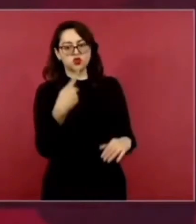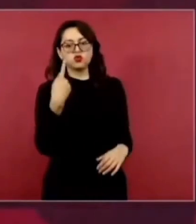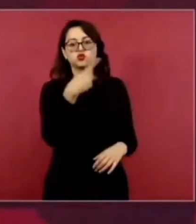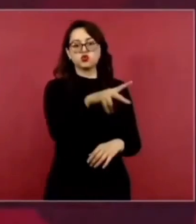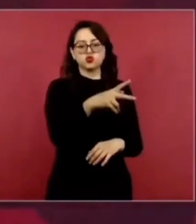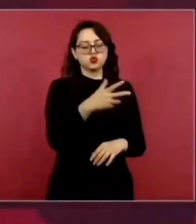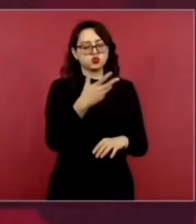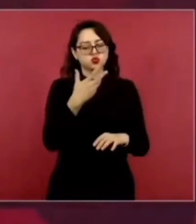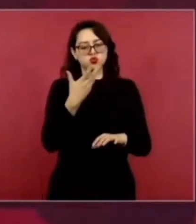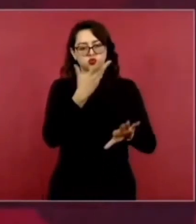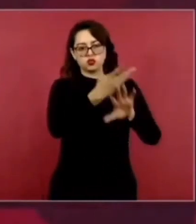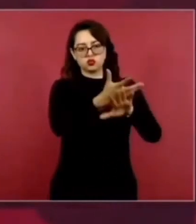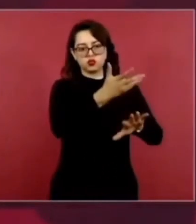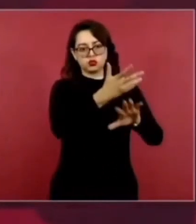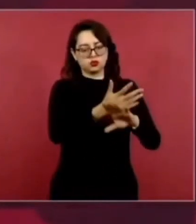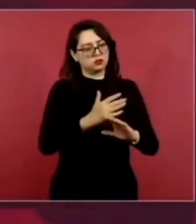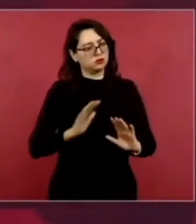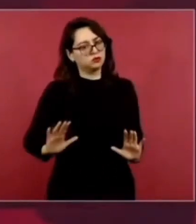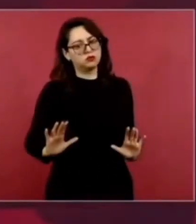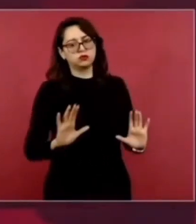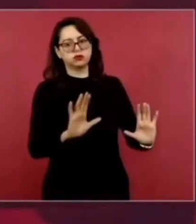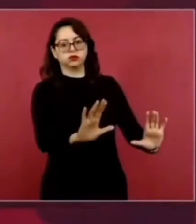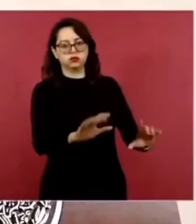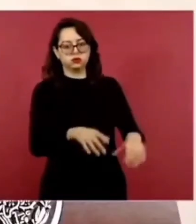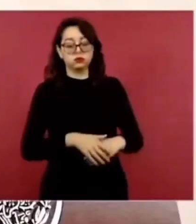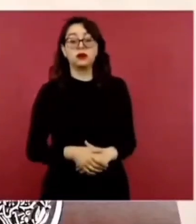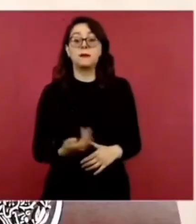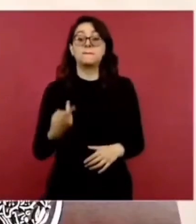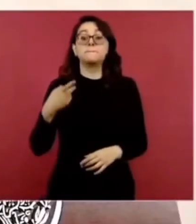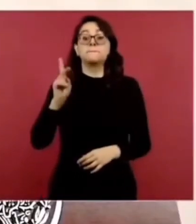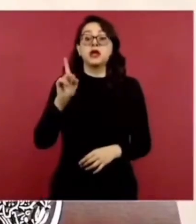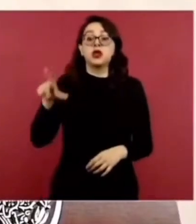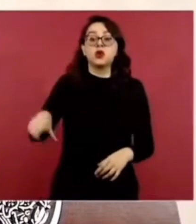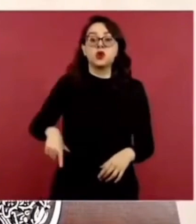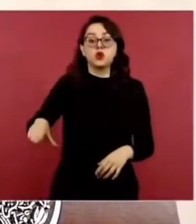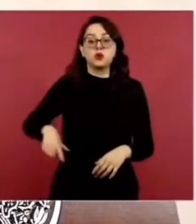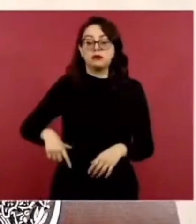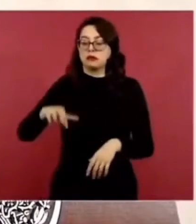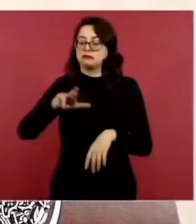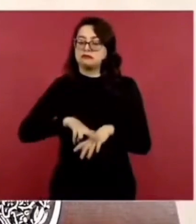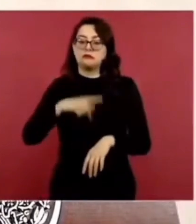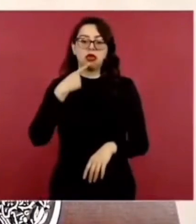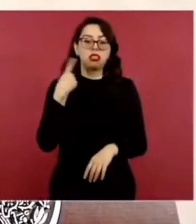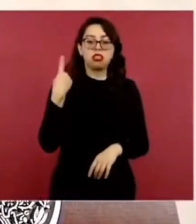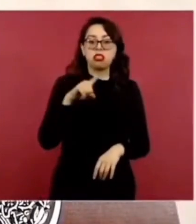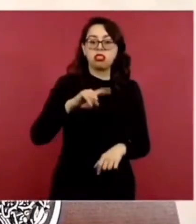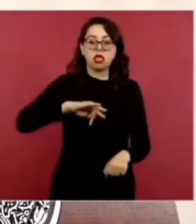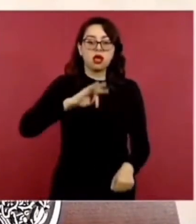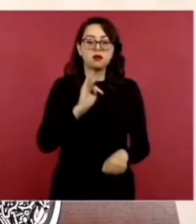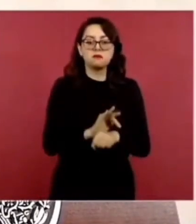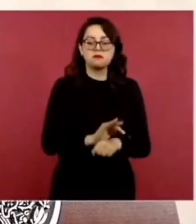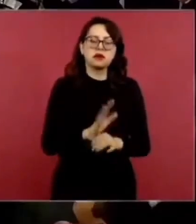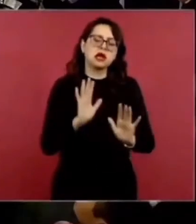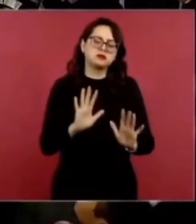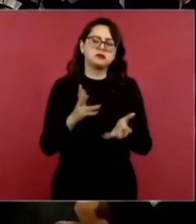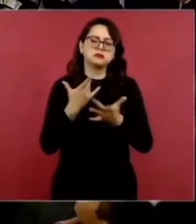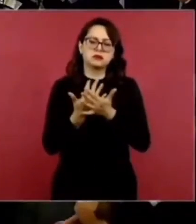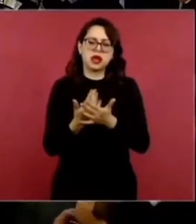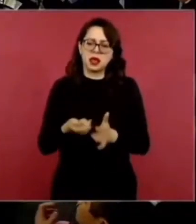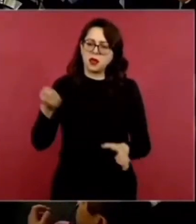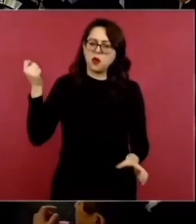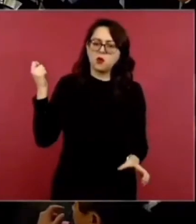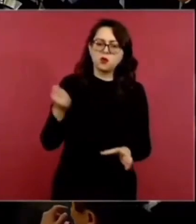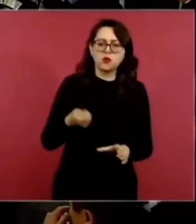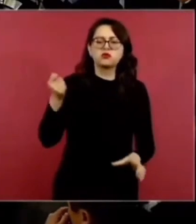hubo una apelación de parte del gobierno de Texas y está por resolverse. Vamos a ganar